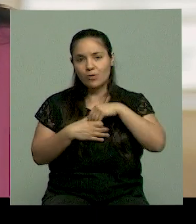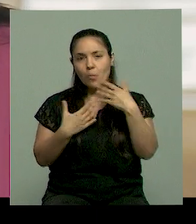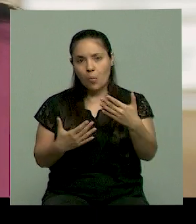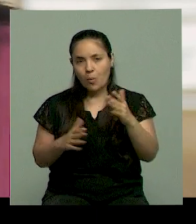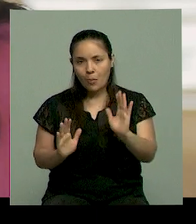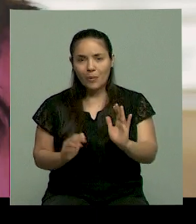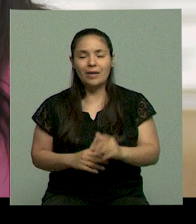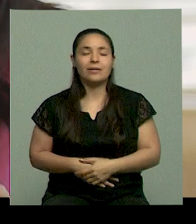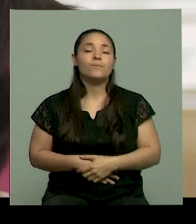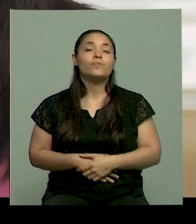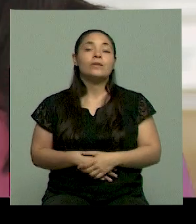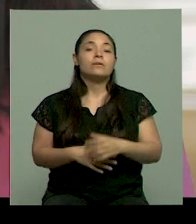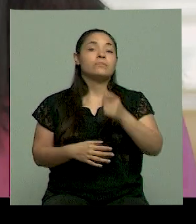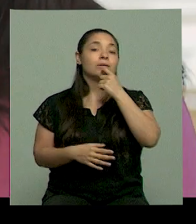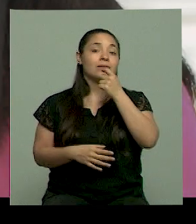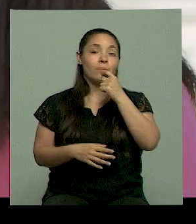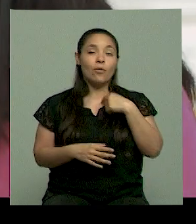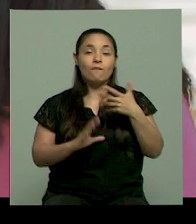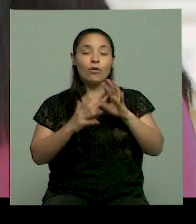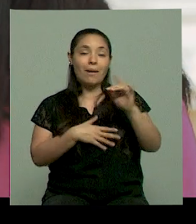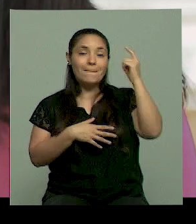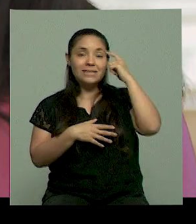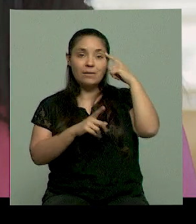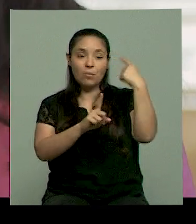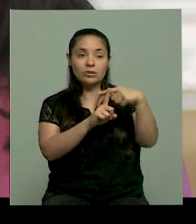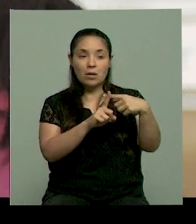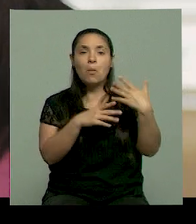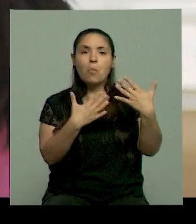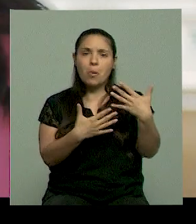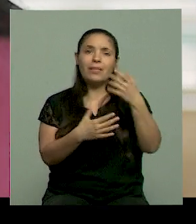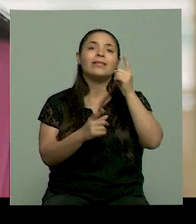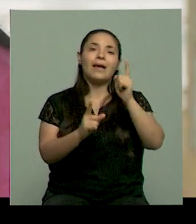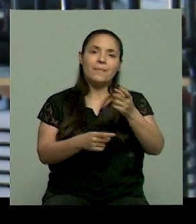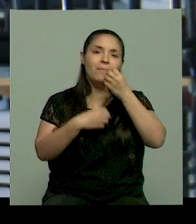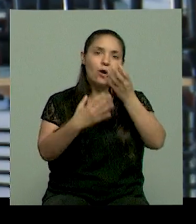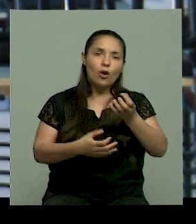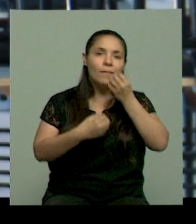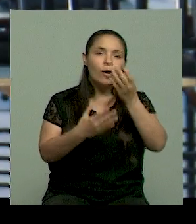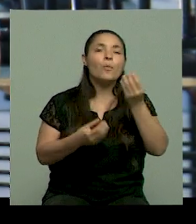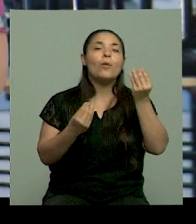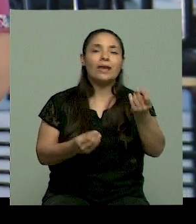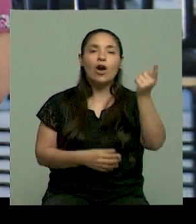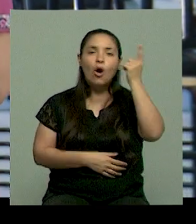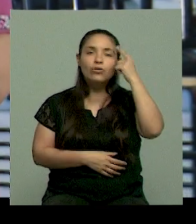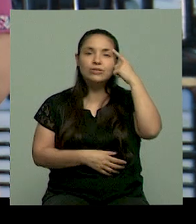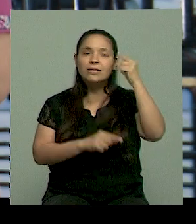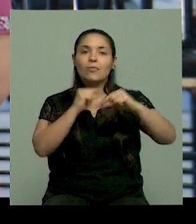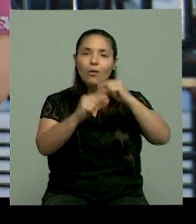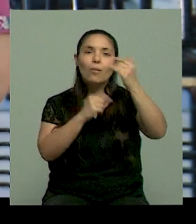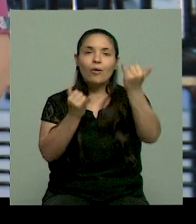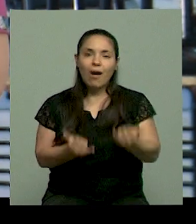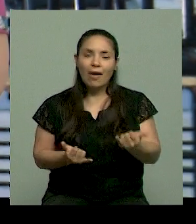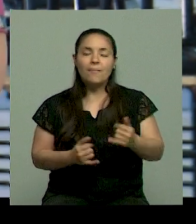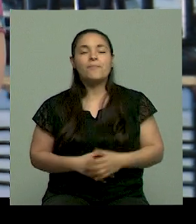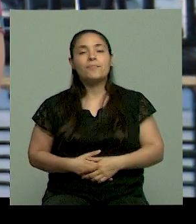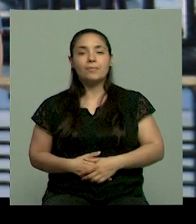Pero si lo queremos mirar con buena cara, yo creo que podemos ir mejor, porque hay una conciencia que antes no había. Es re importante por ahí ver el tema de la